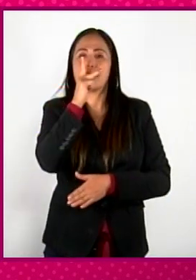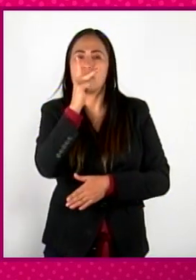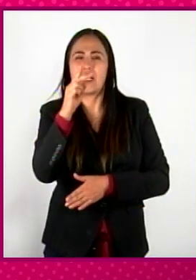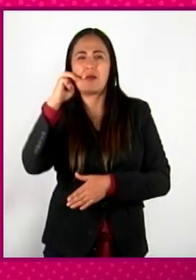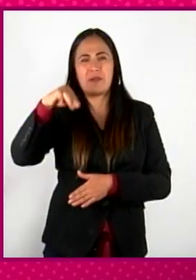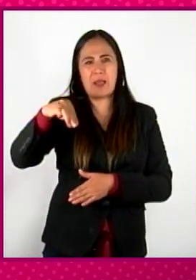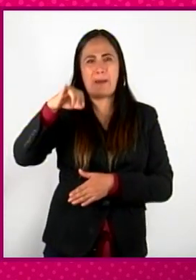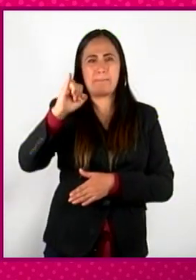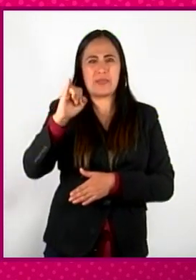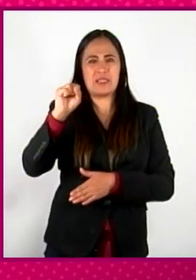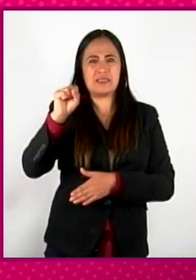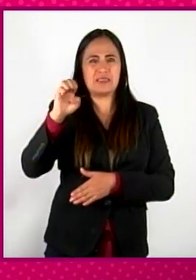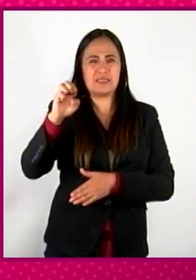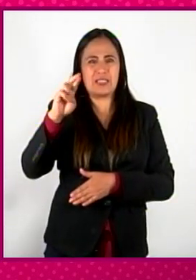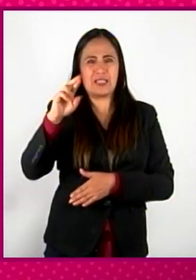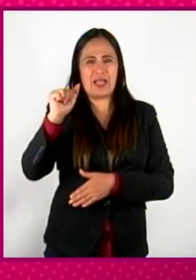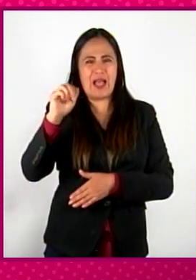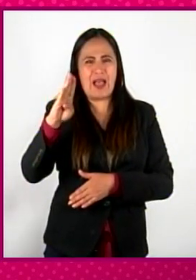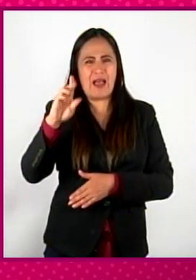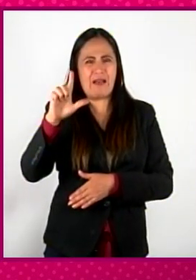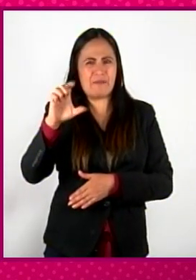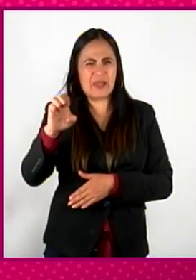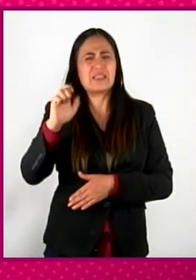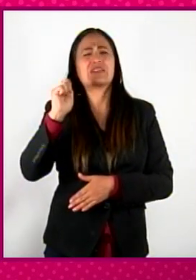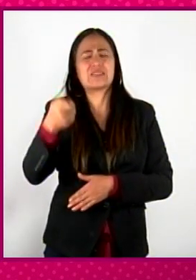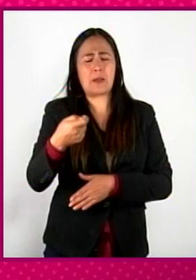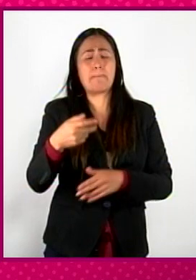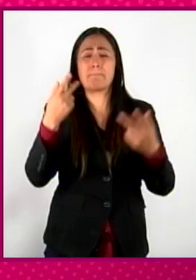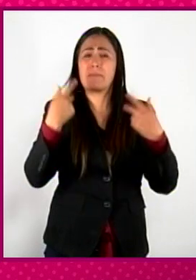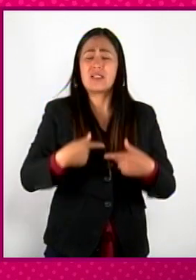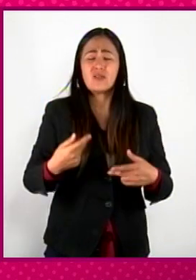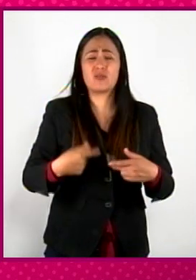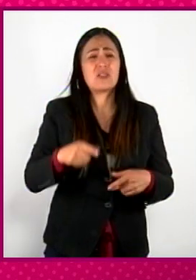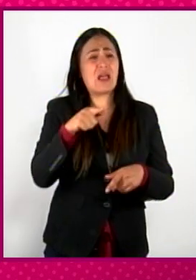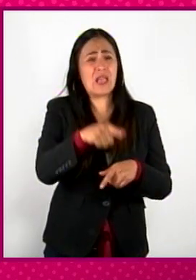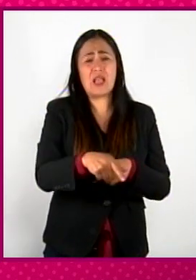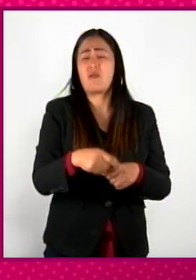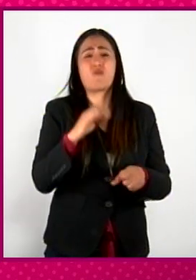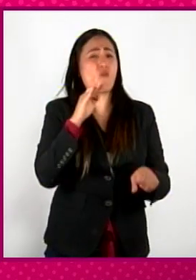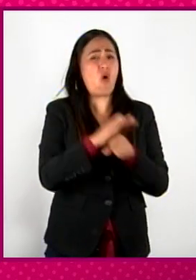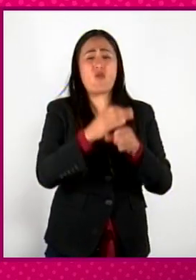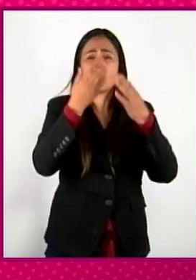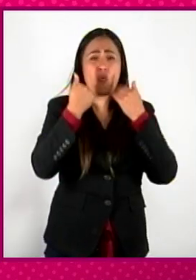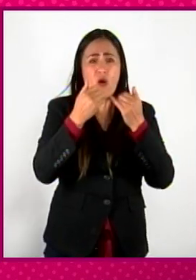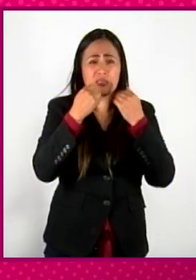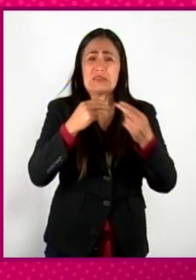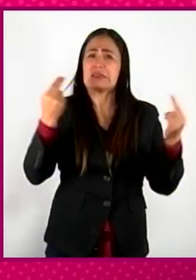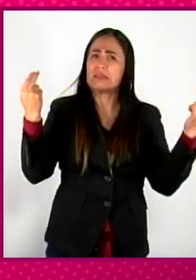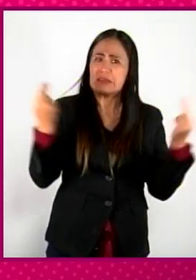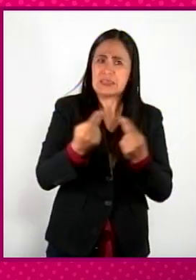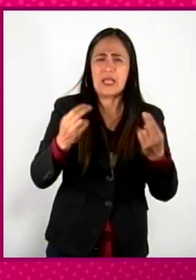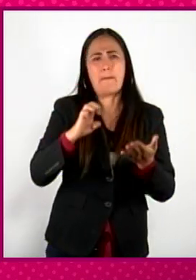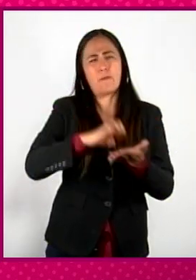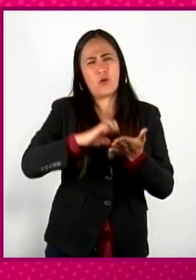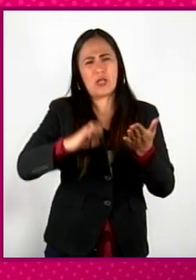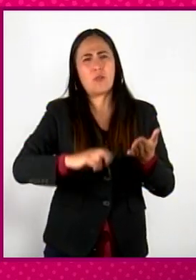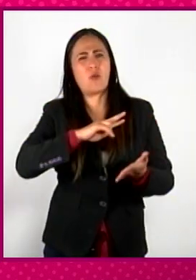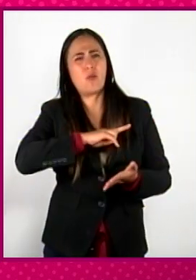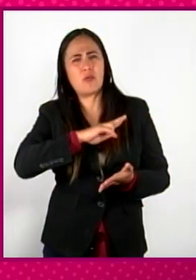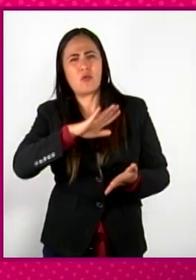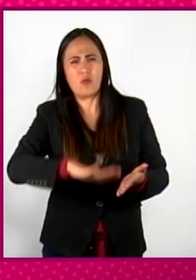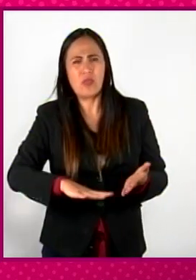término de tradición medieval, es aquel desvalido que necesita protección y amparo. Como las viudas, los